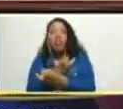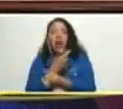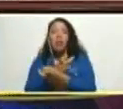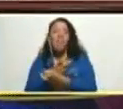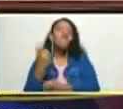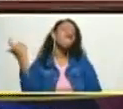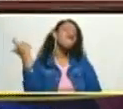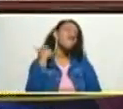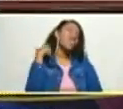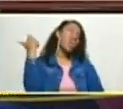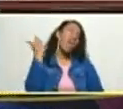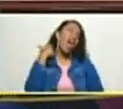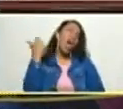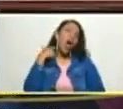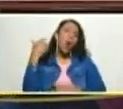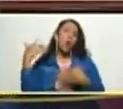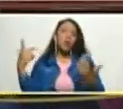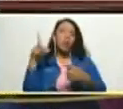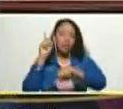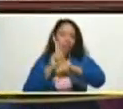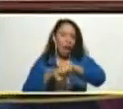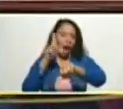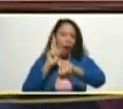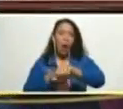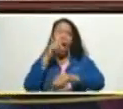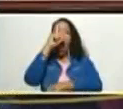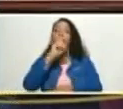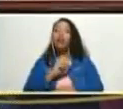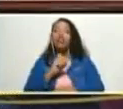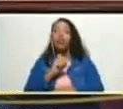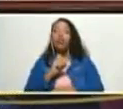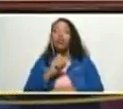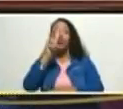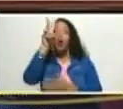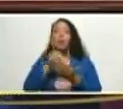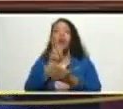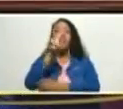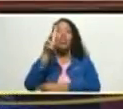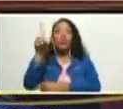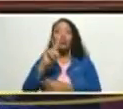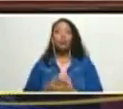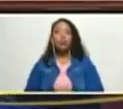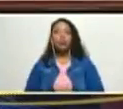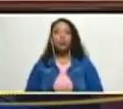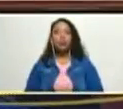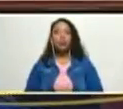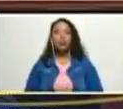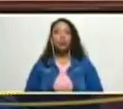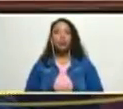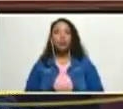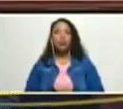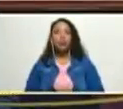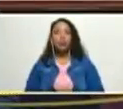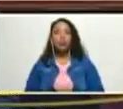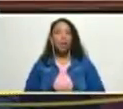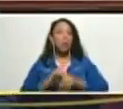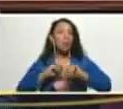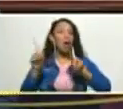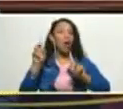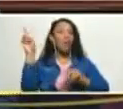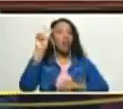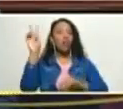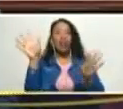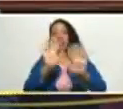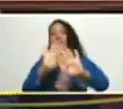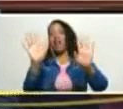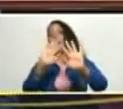su periodo en el año 2021 pero Venezuela sabe